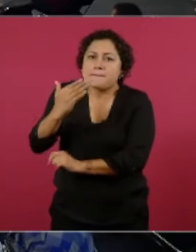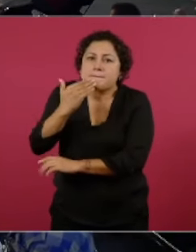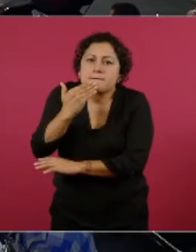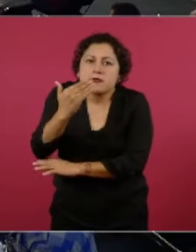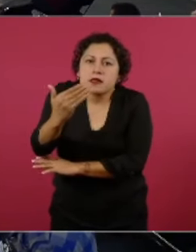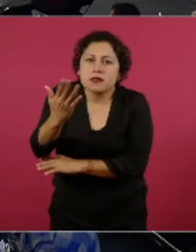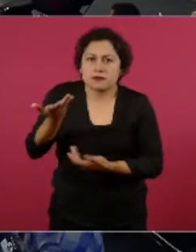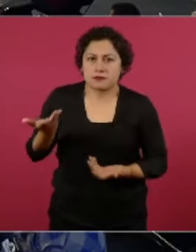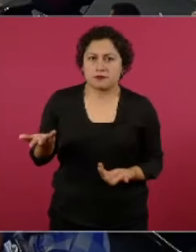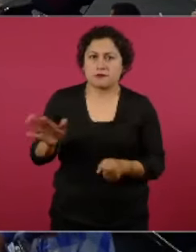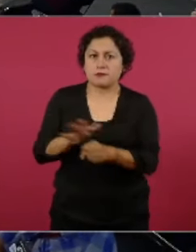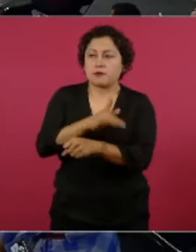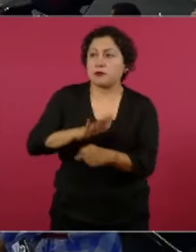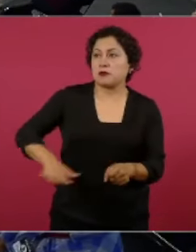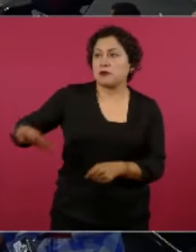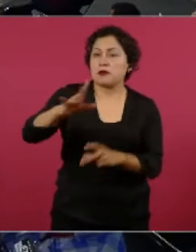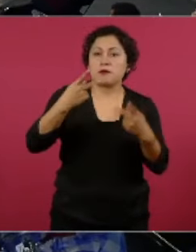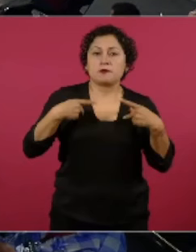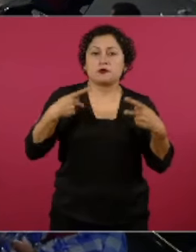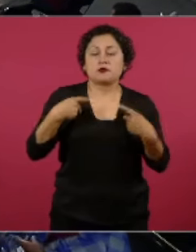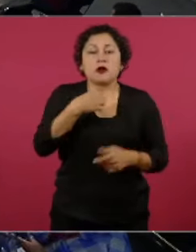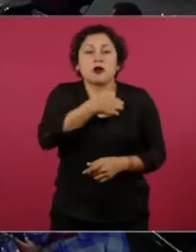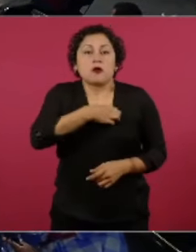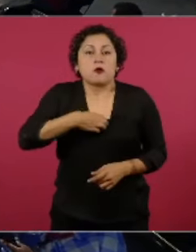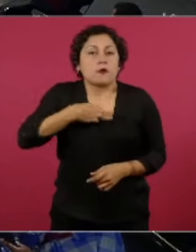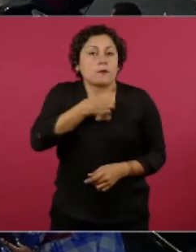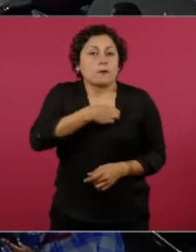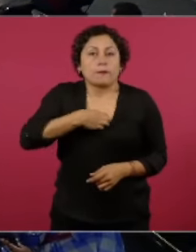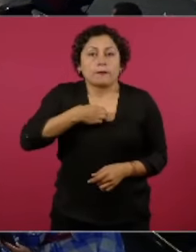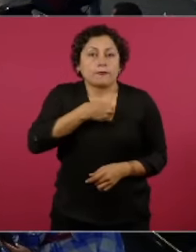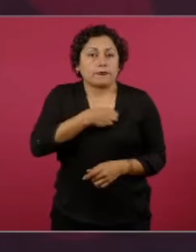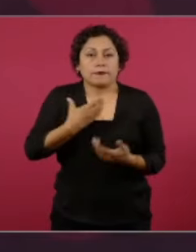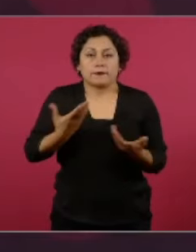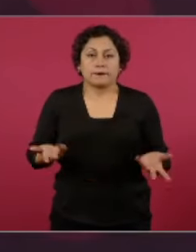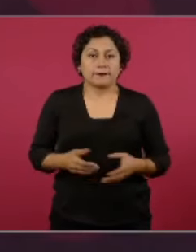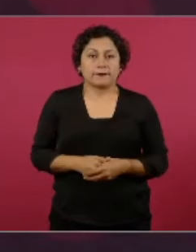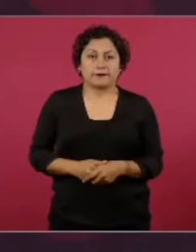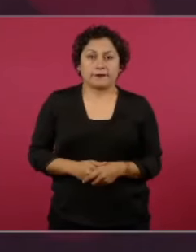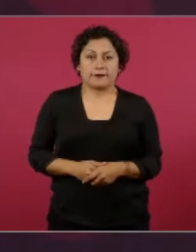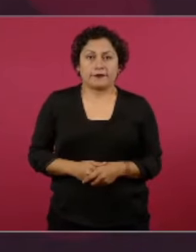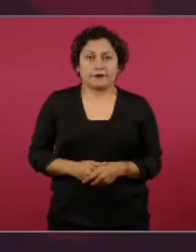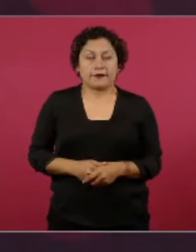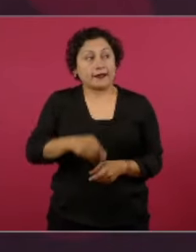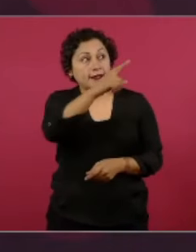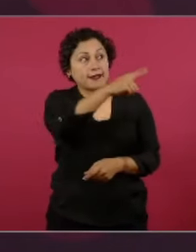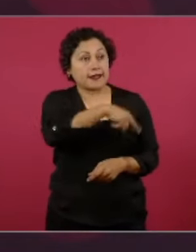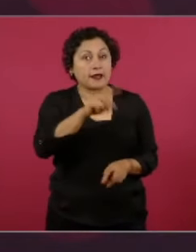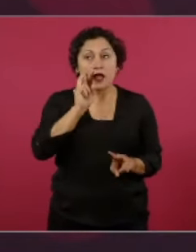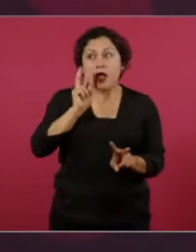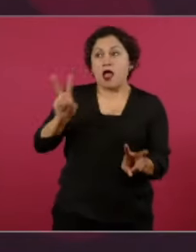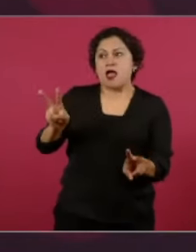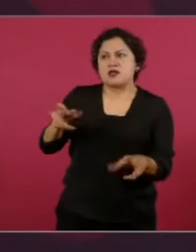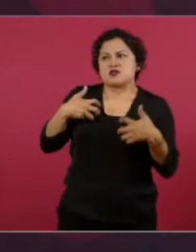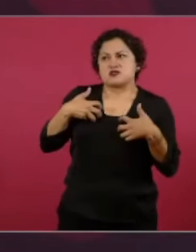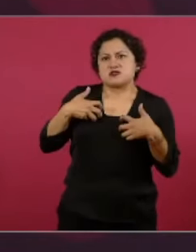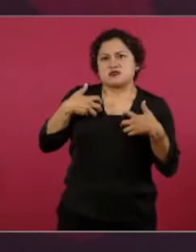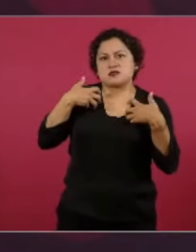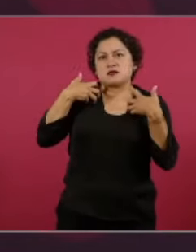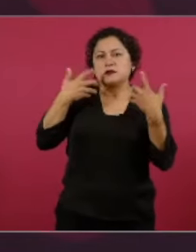contenta, pero ellos no quieren eso. ellos